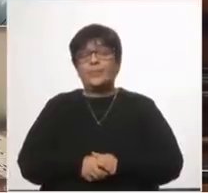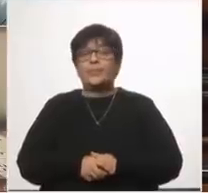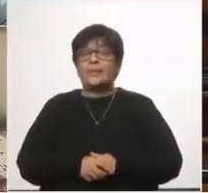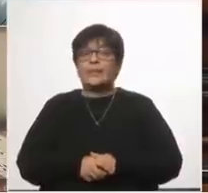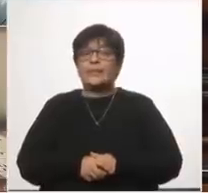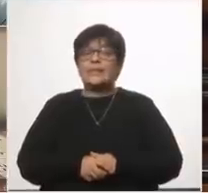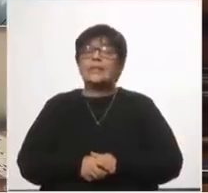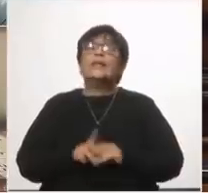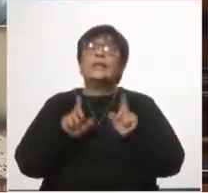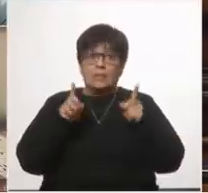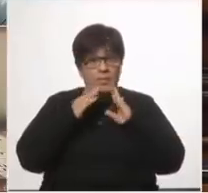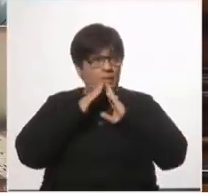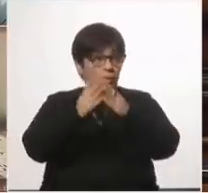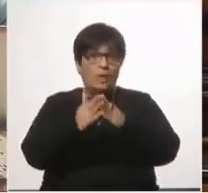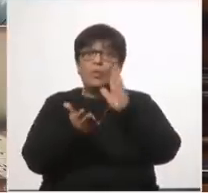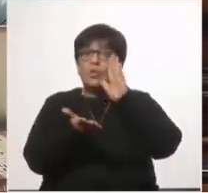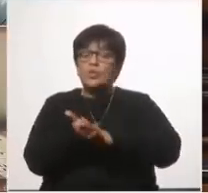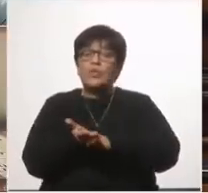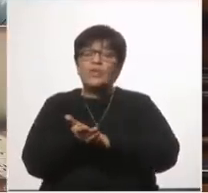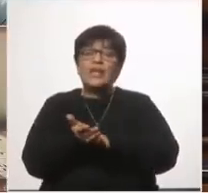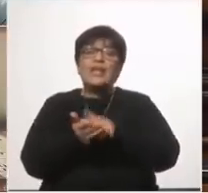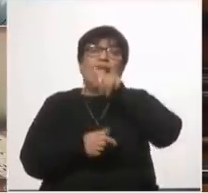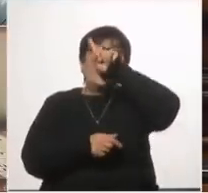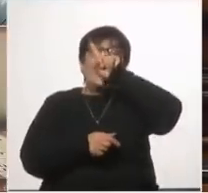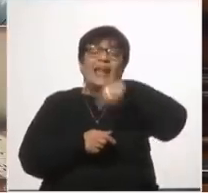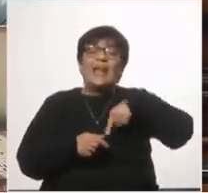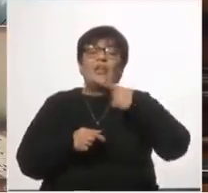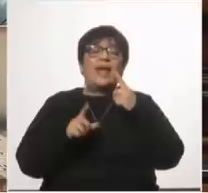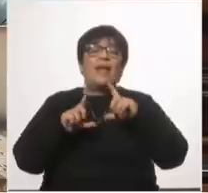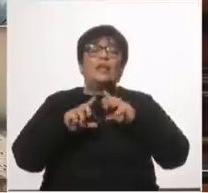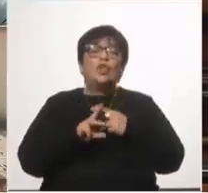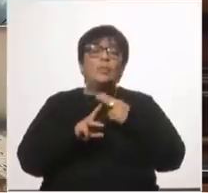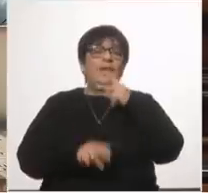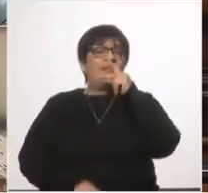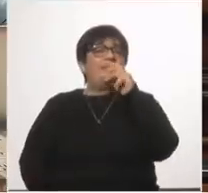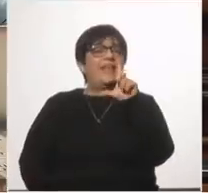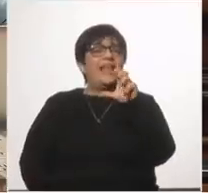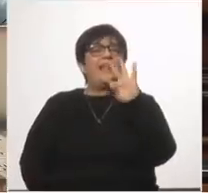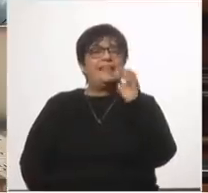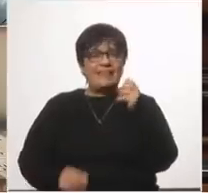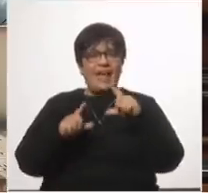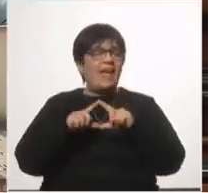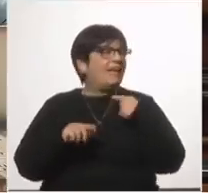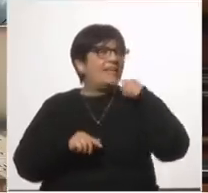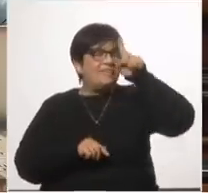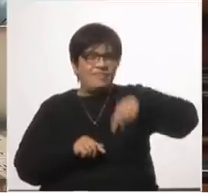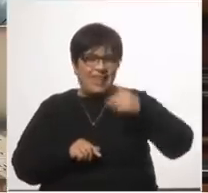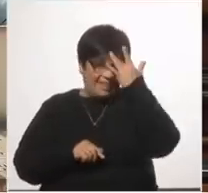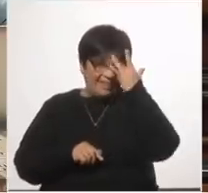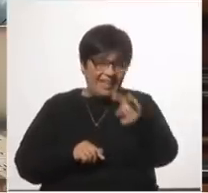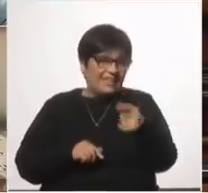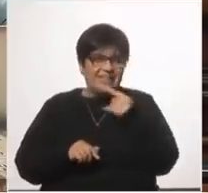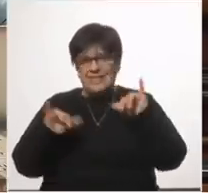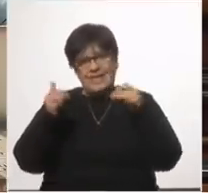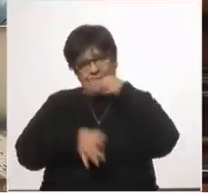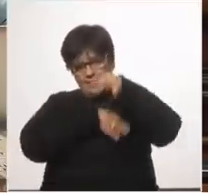científica preguntamos entonces sobre la cepa delta cuáles son las medidas que se están tomando en Estados Unidos el centro de control de enfermedades ya